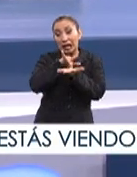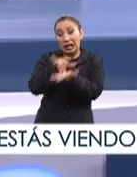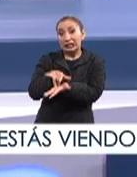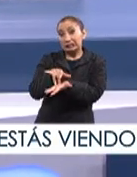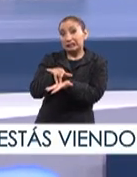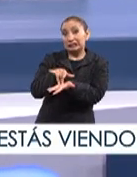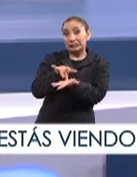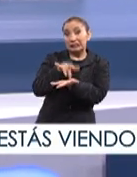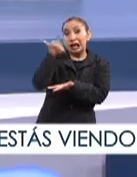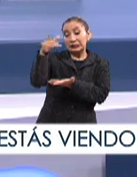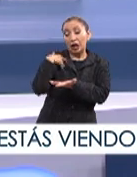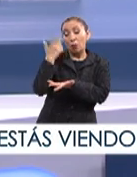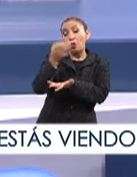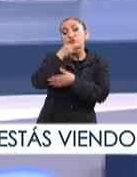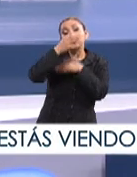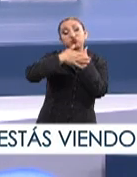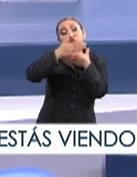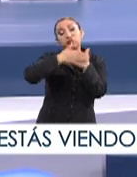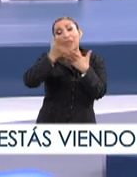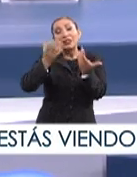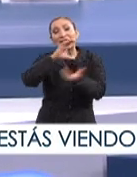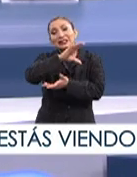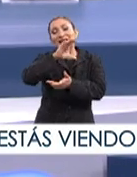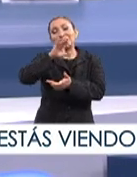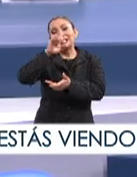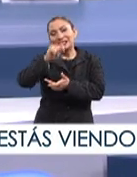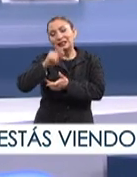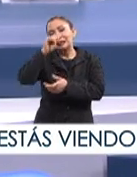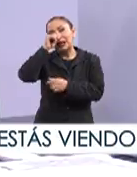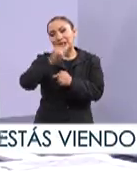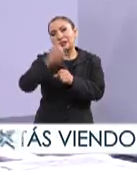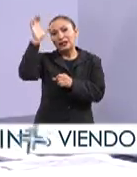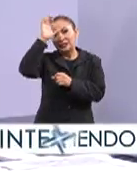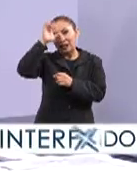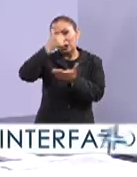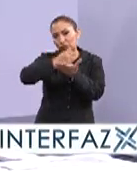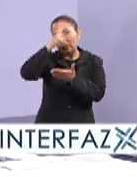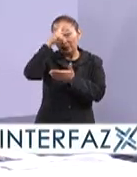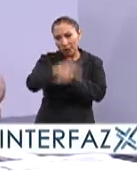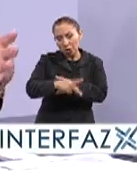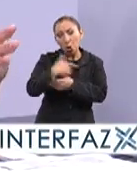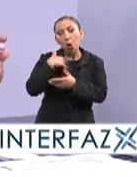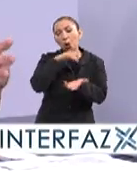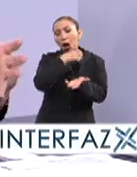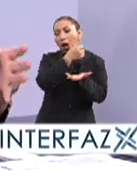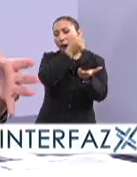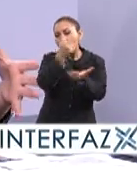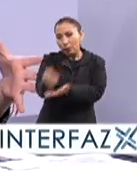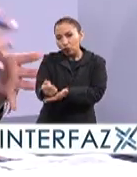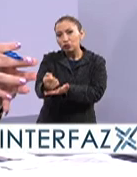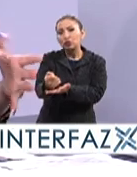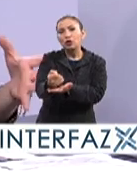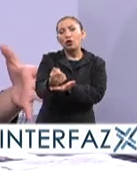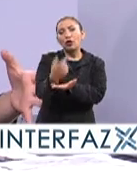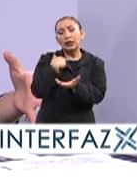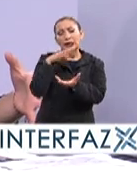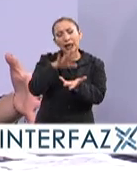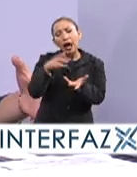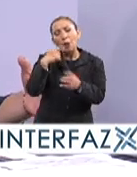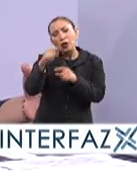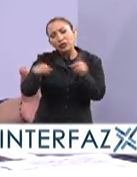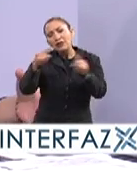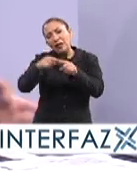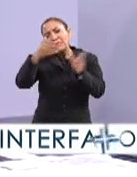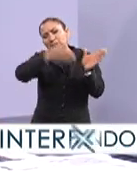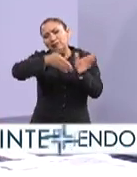haber ganado una convocatoria del CECITI, de la Secretaría de Ciencia de la Ciudad de México, que ha transitado